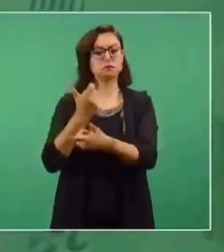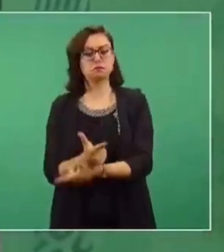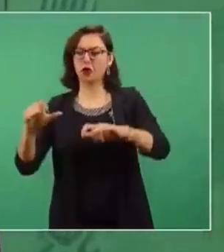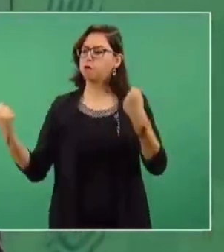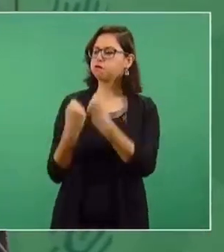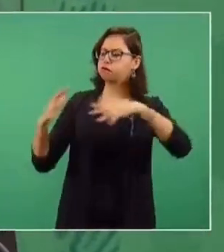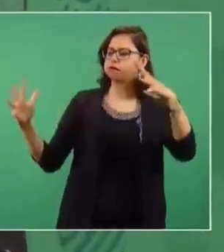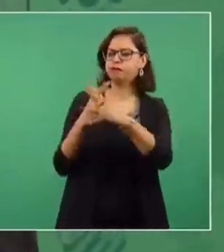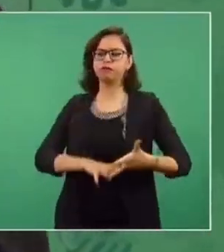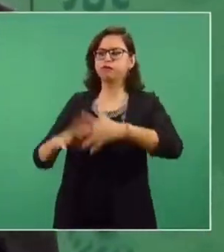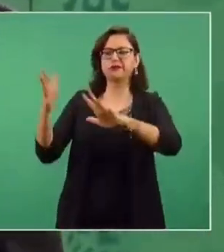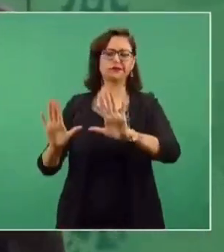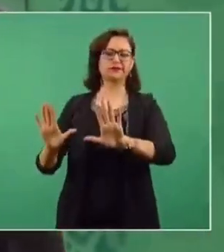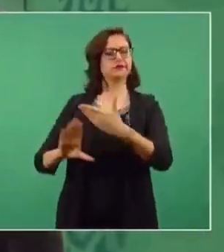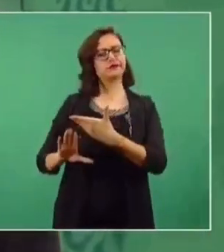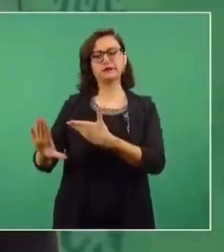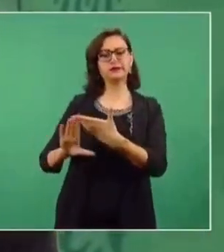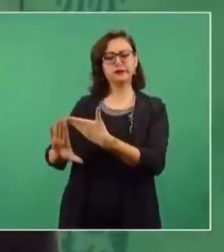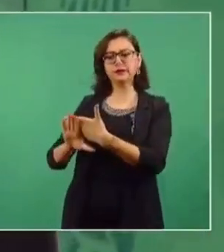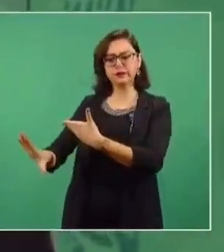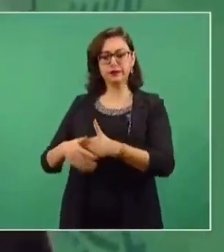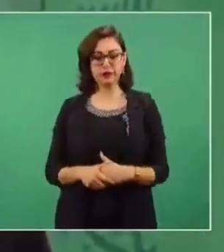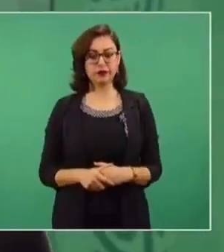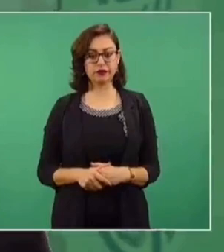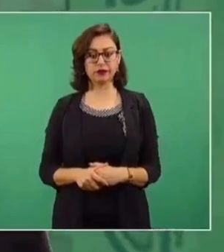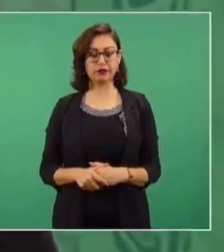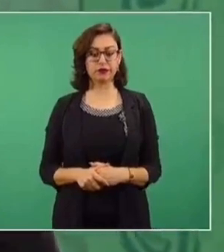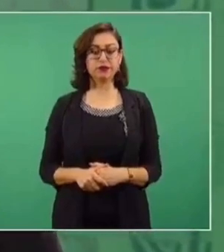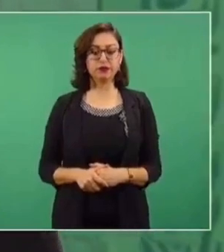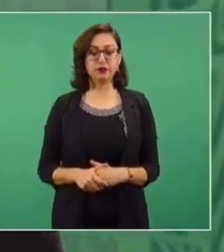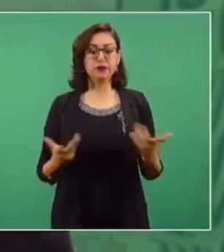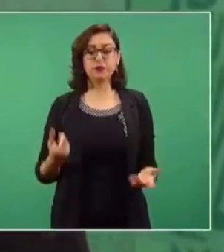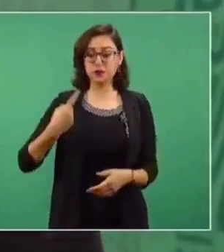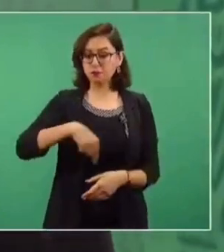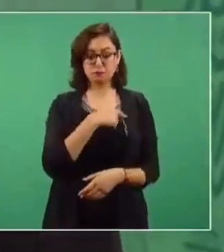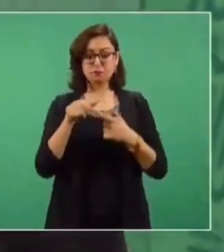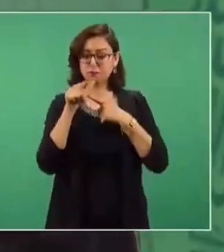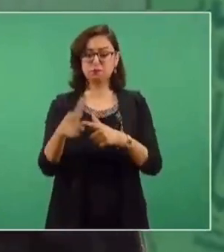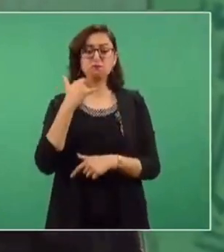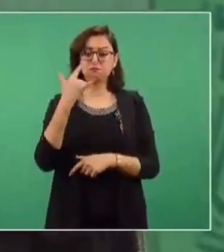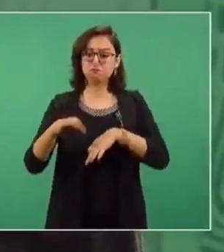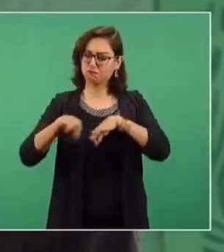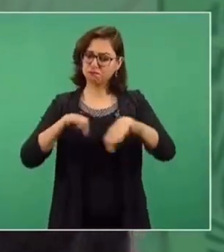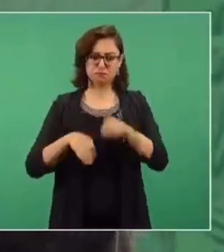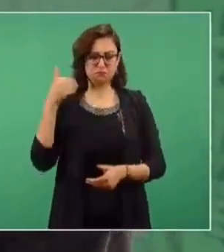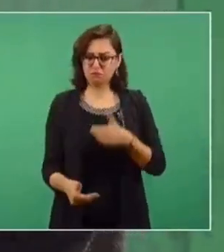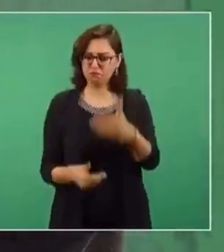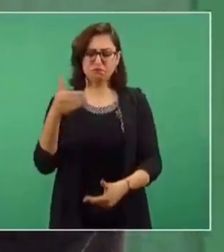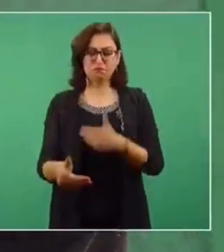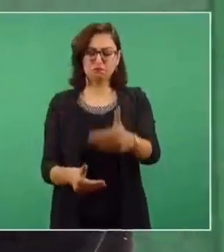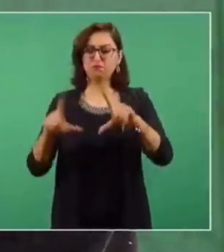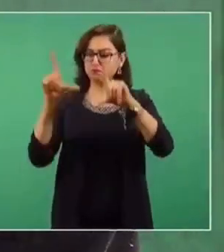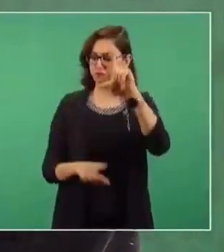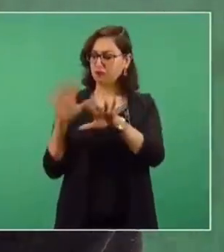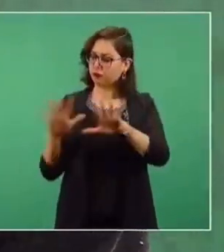evita la confrontación, se evita la violencia y vamos a seguir adelante con el